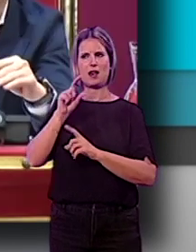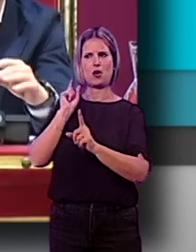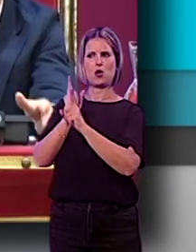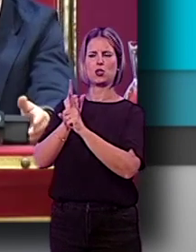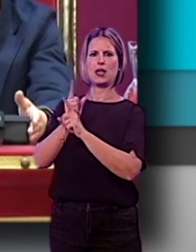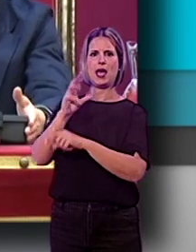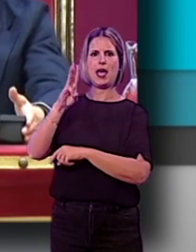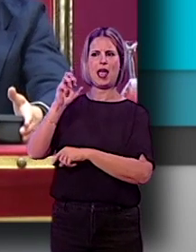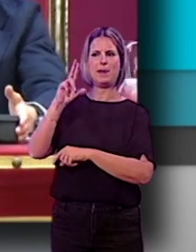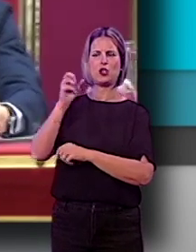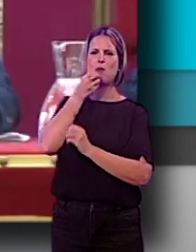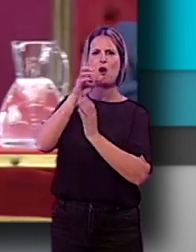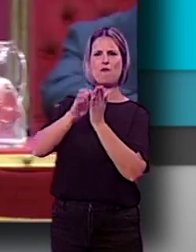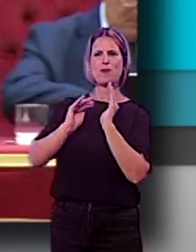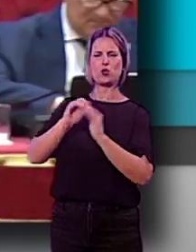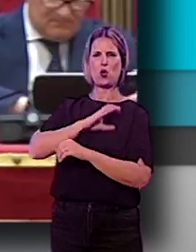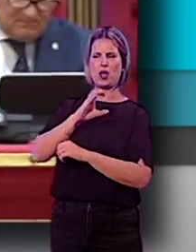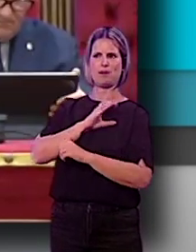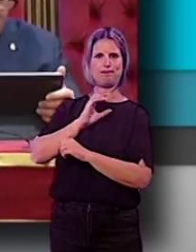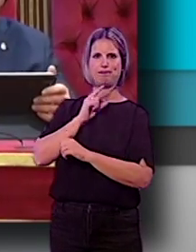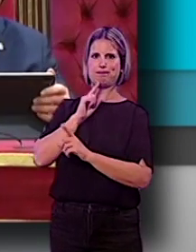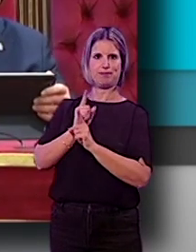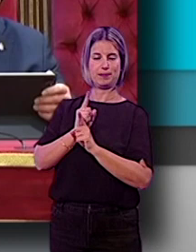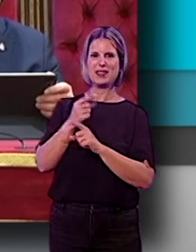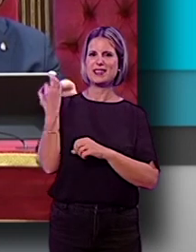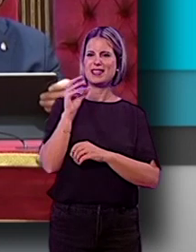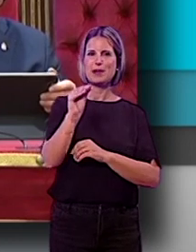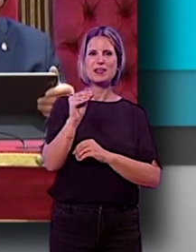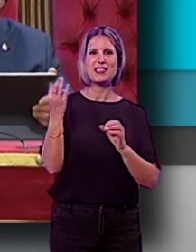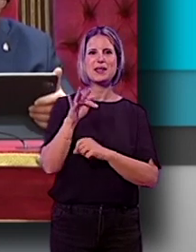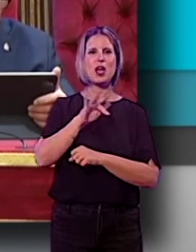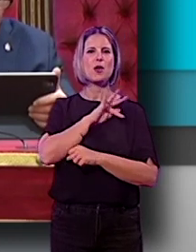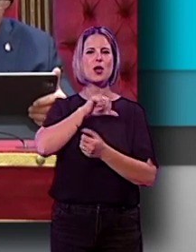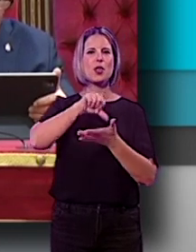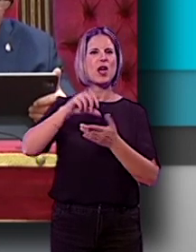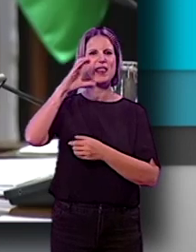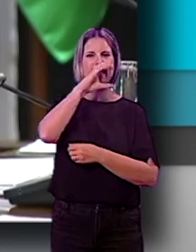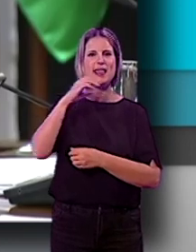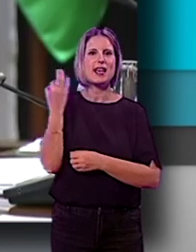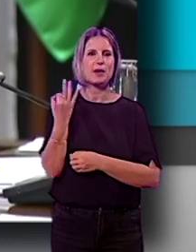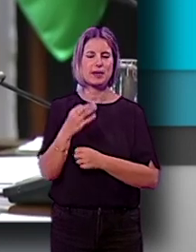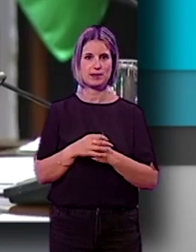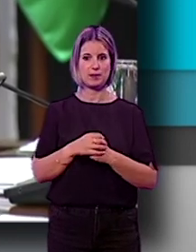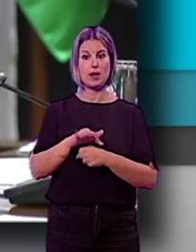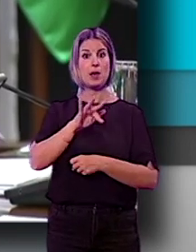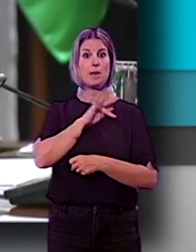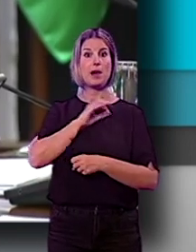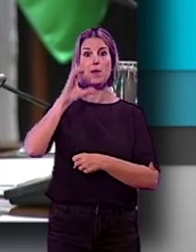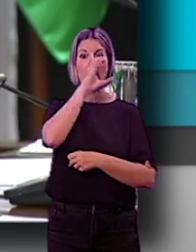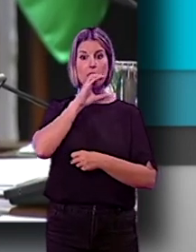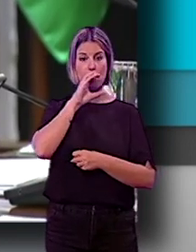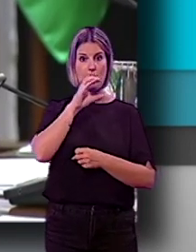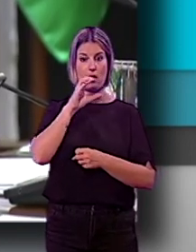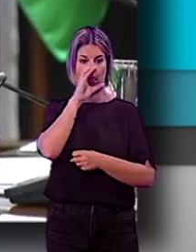parquedad del informe de su concejalía. También ha consultado qué ha pasado con los premios Ciudad de la Ciencia. Los premios Ciudad de la Ciencia se han